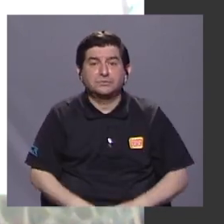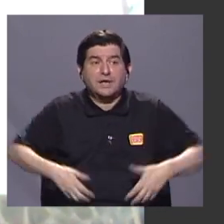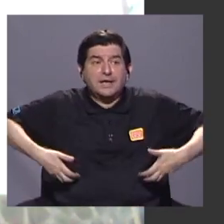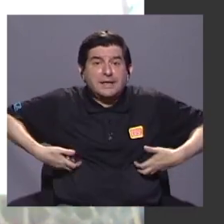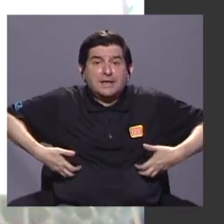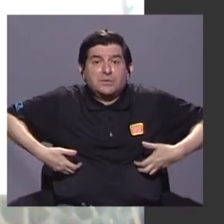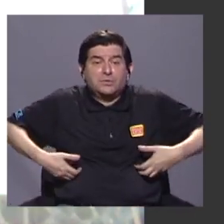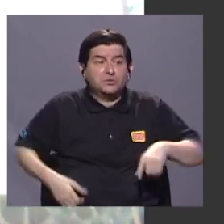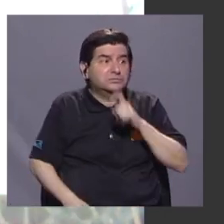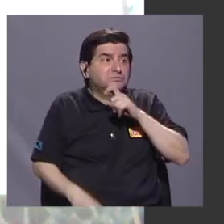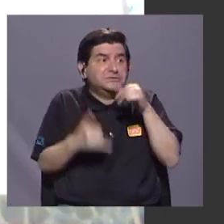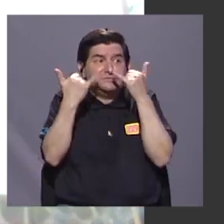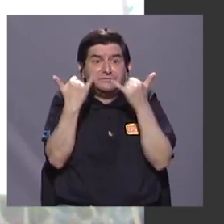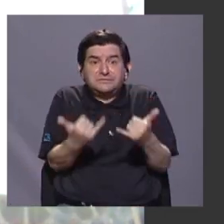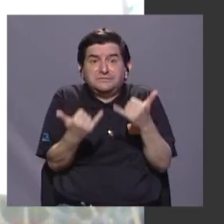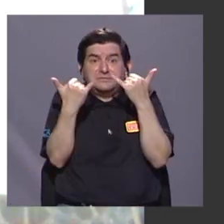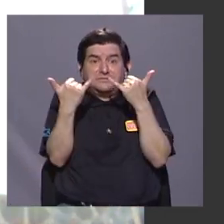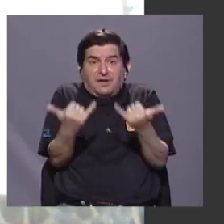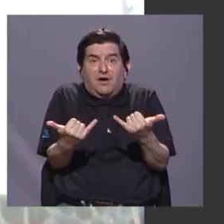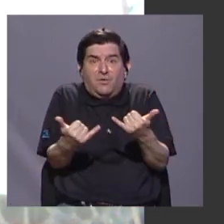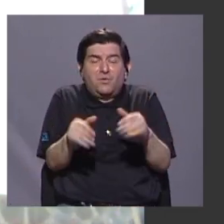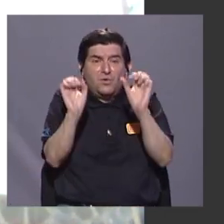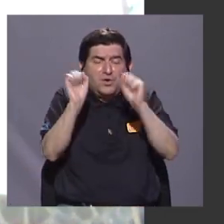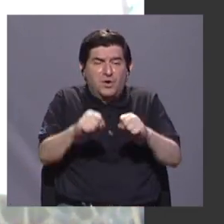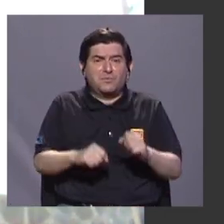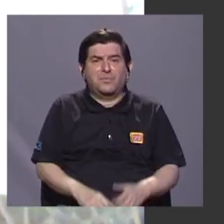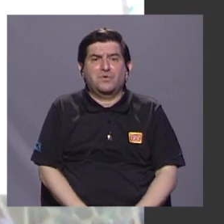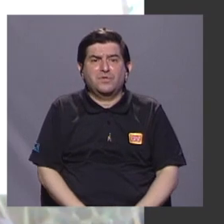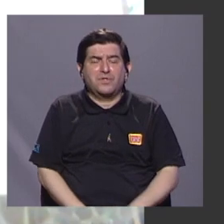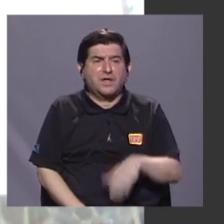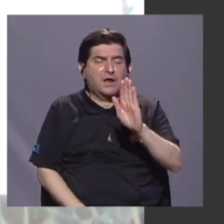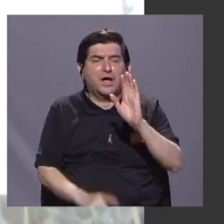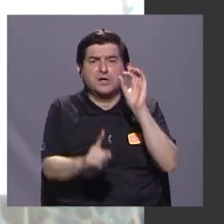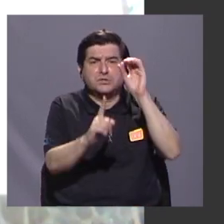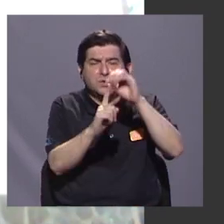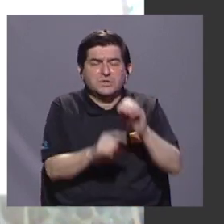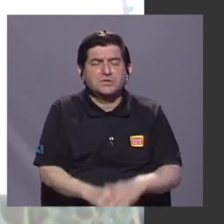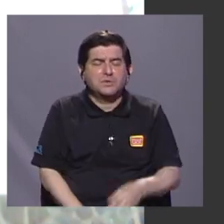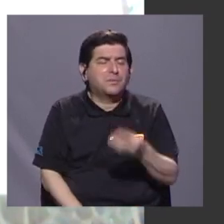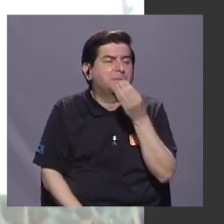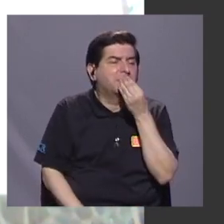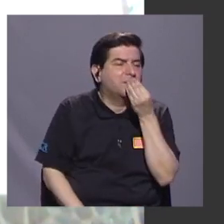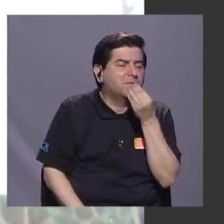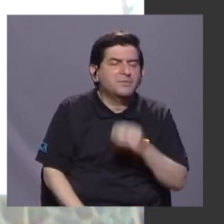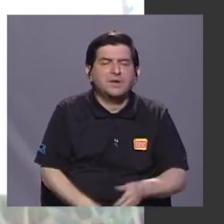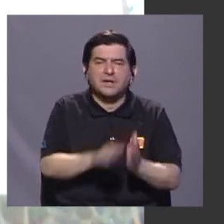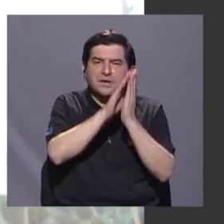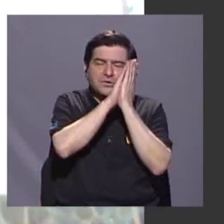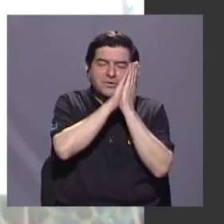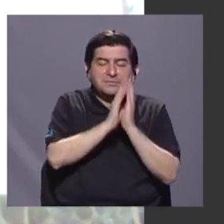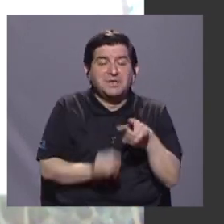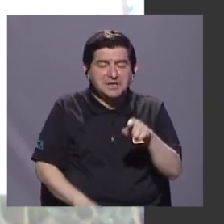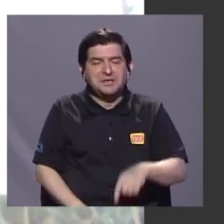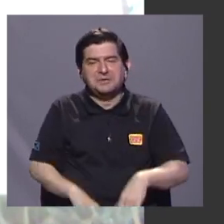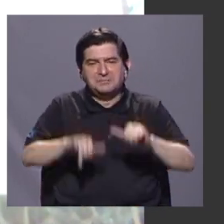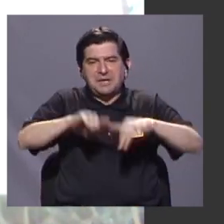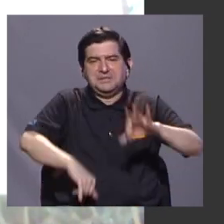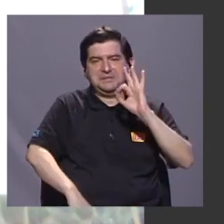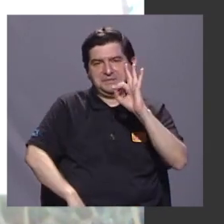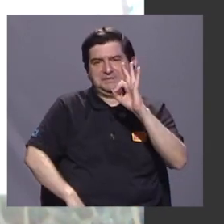tienen dificultad en llegar a lo que es su objetivo, comer, dormir y pasarla bien, ¿verdad?